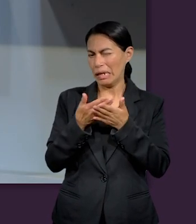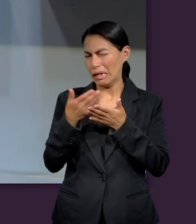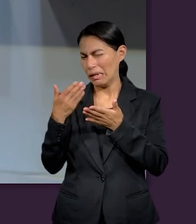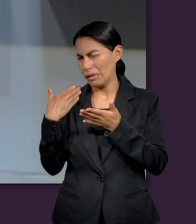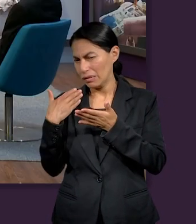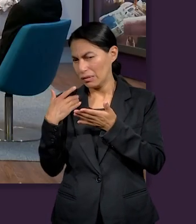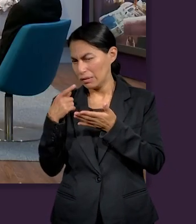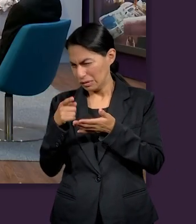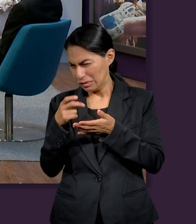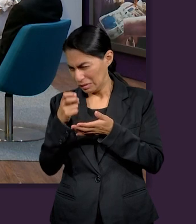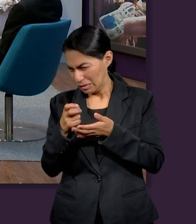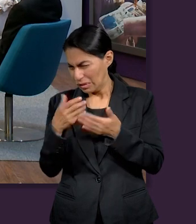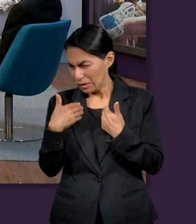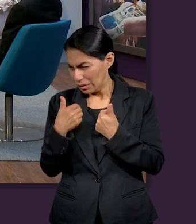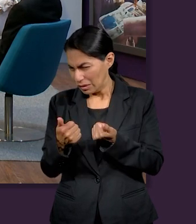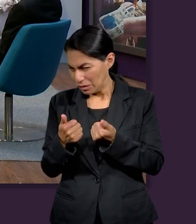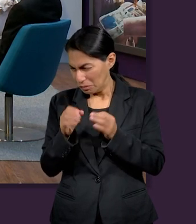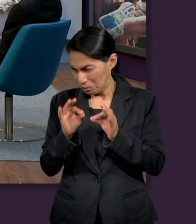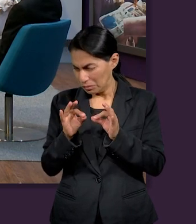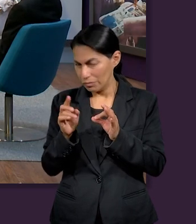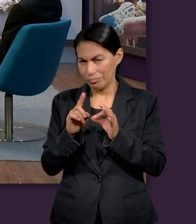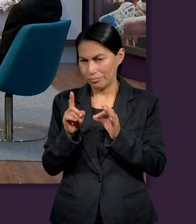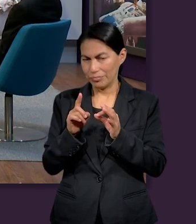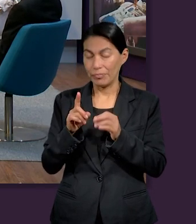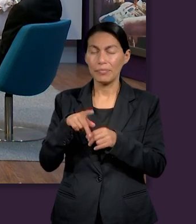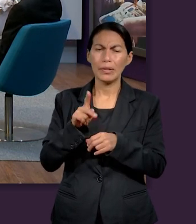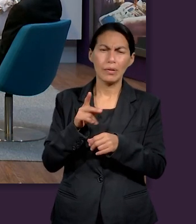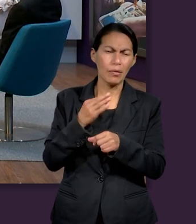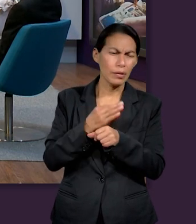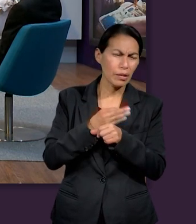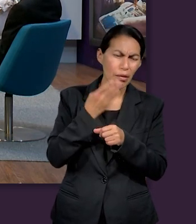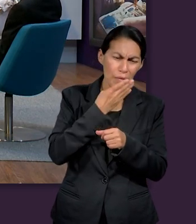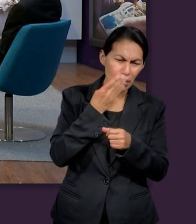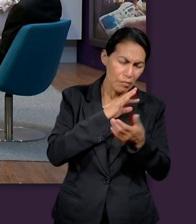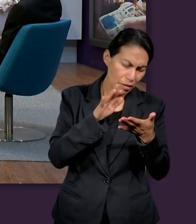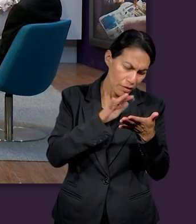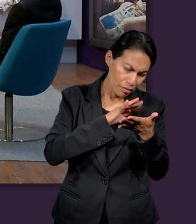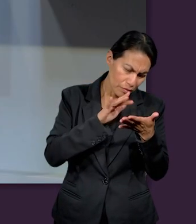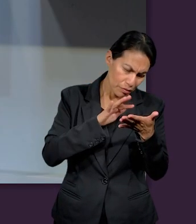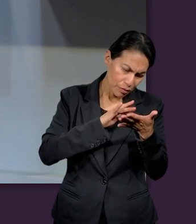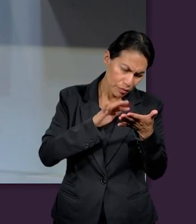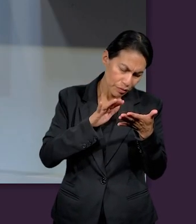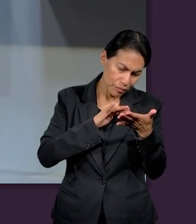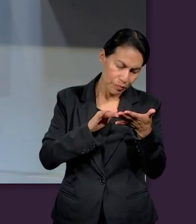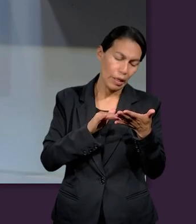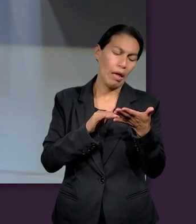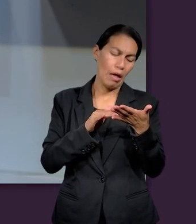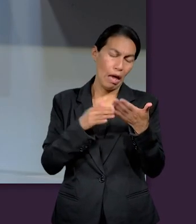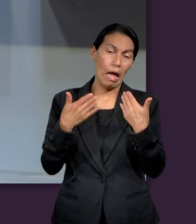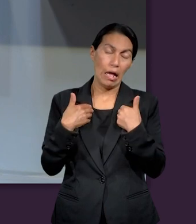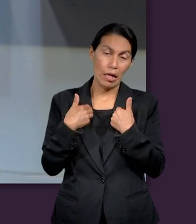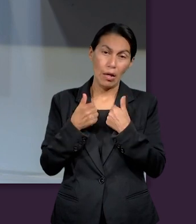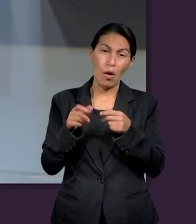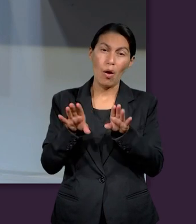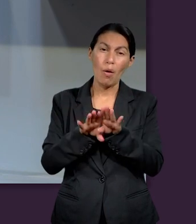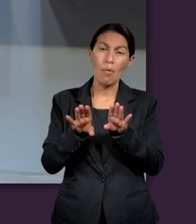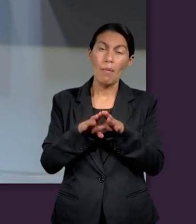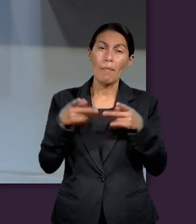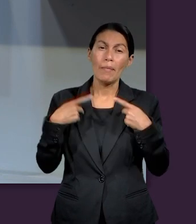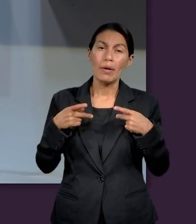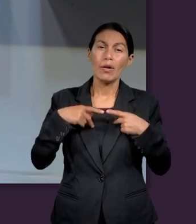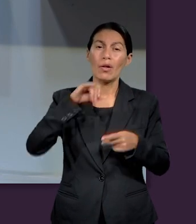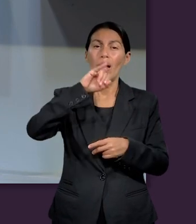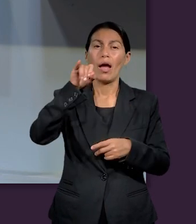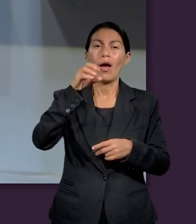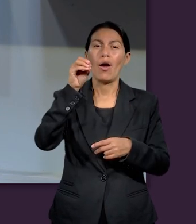desde ese punto de vista pero realmente al analizar la palabra de Dios nos damos cuenta de que Job estaba muy bien